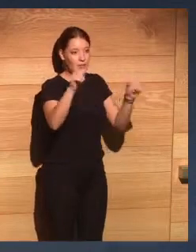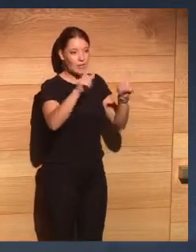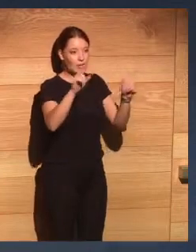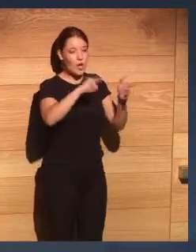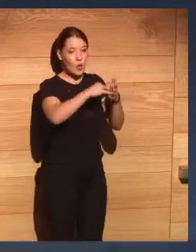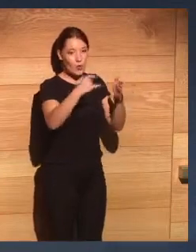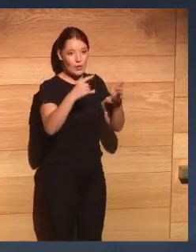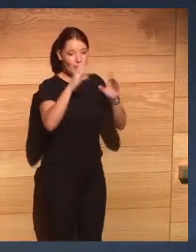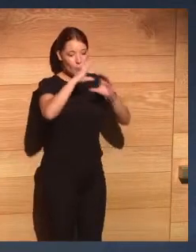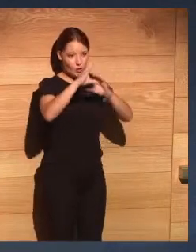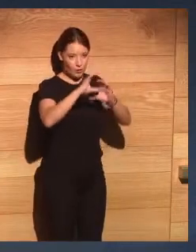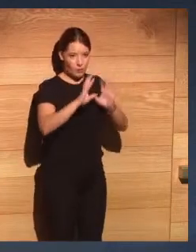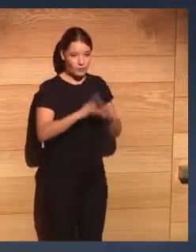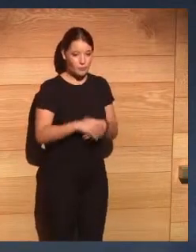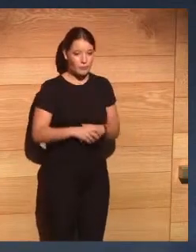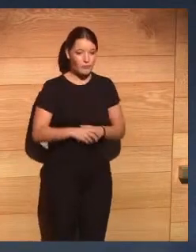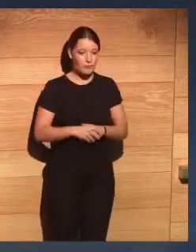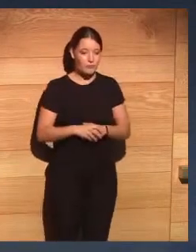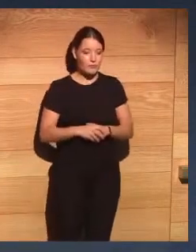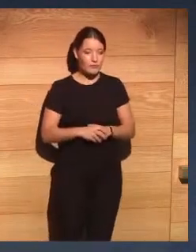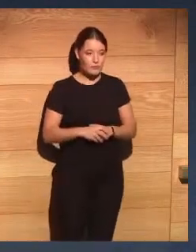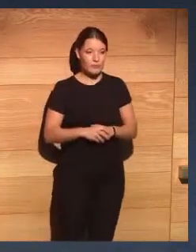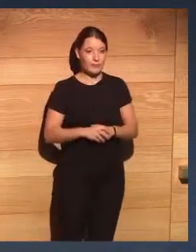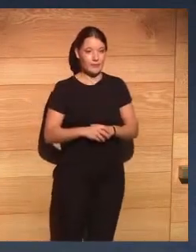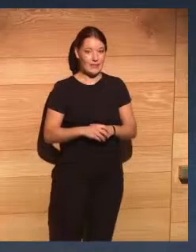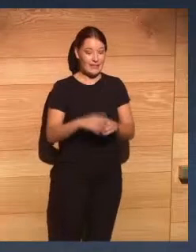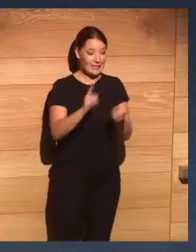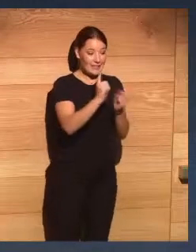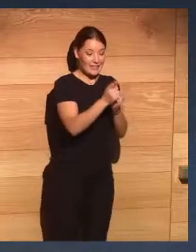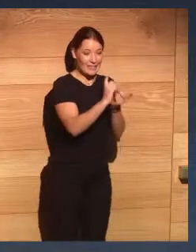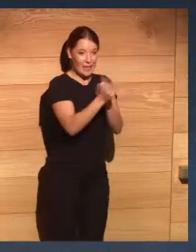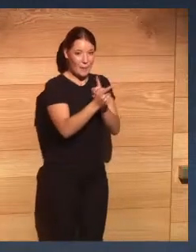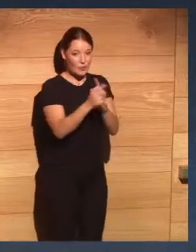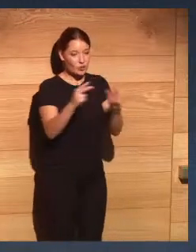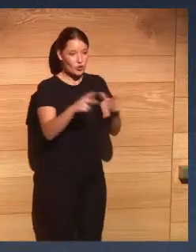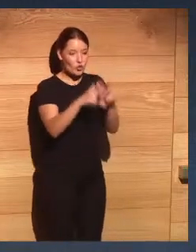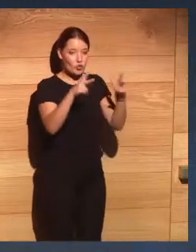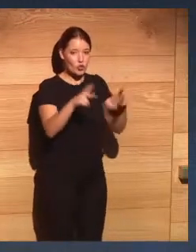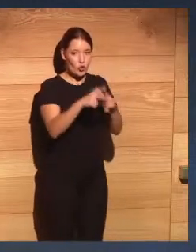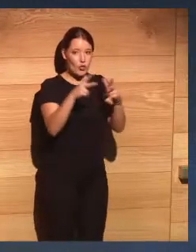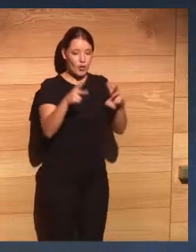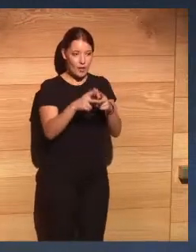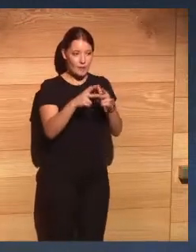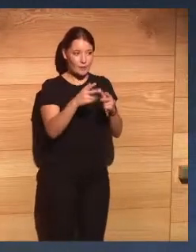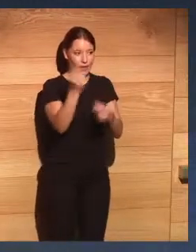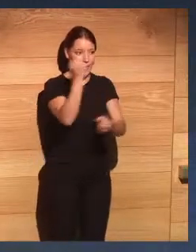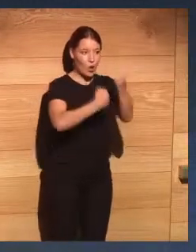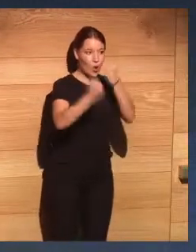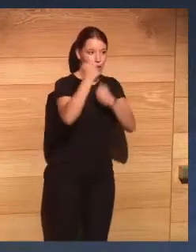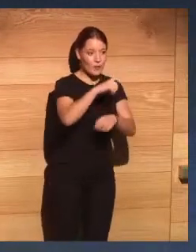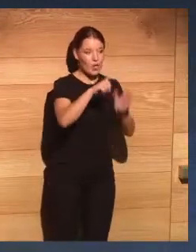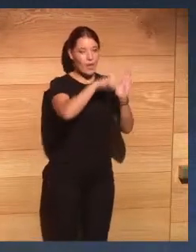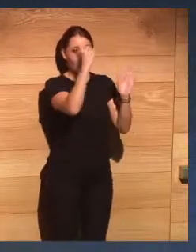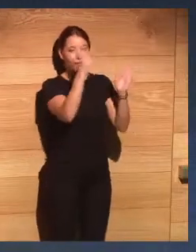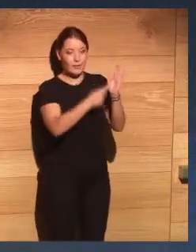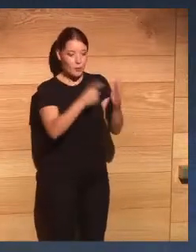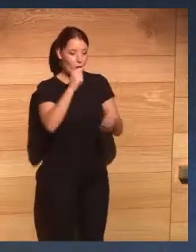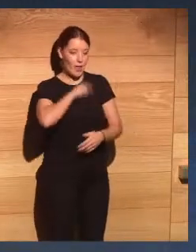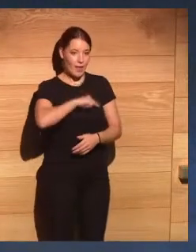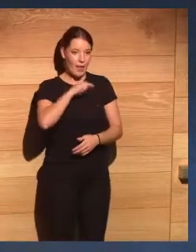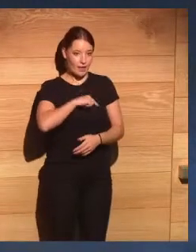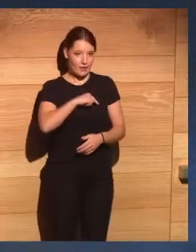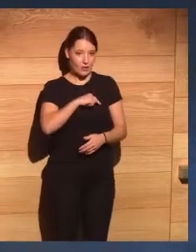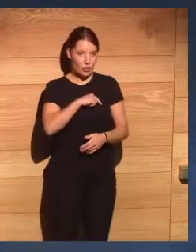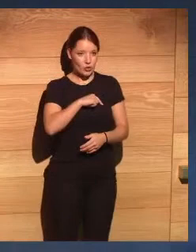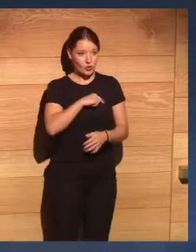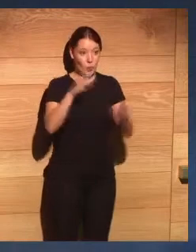sobre las que se sustentan estos cambios sociales económicos legislativos éticos de